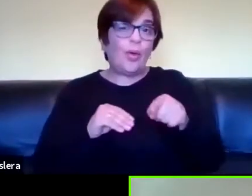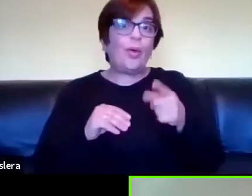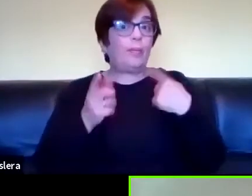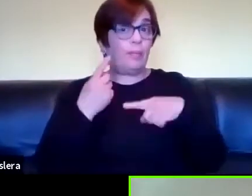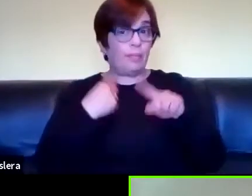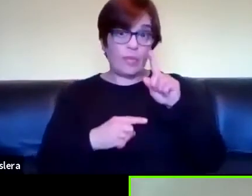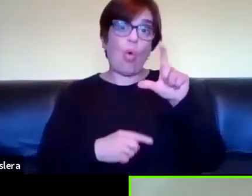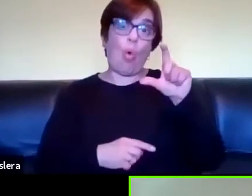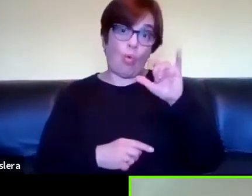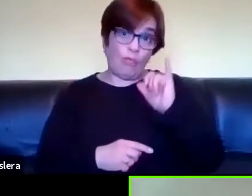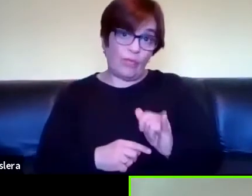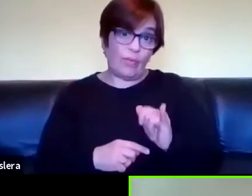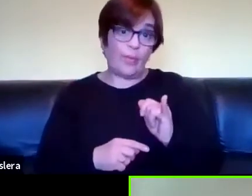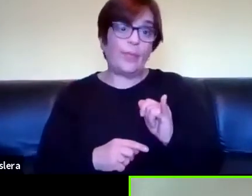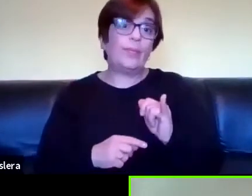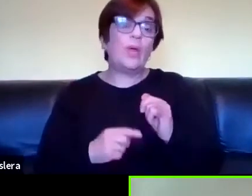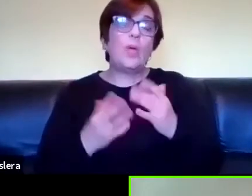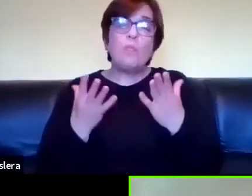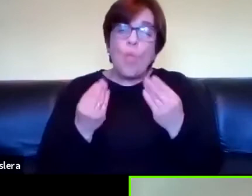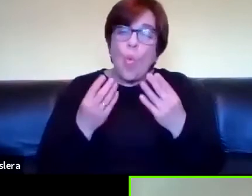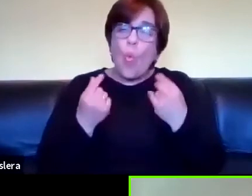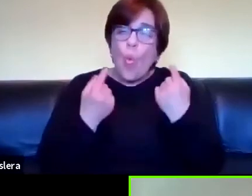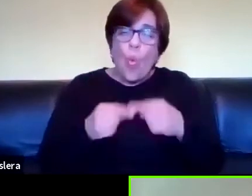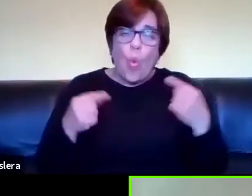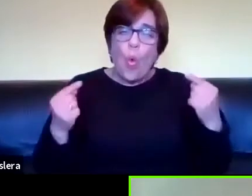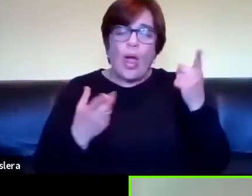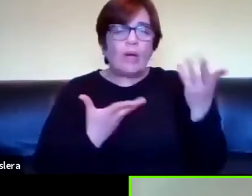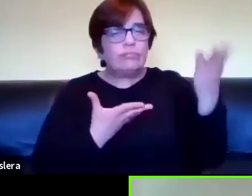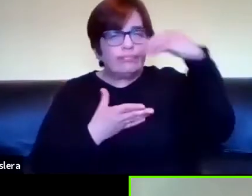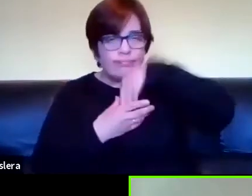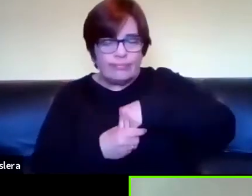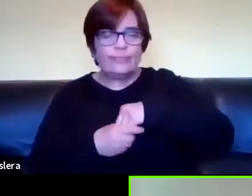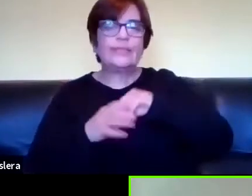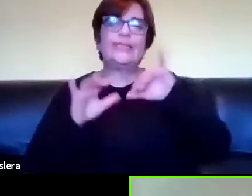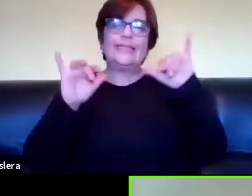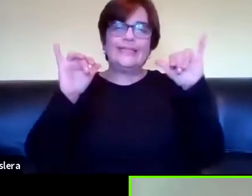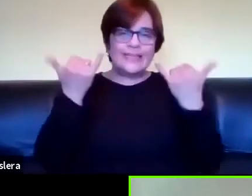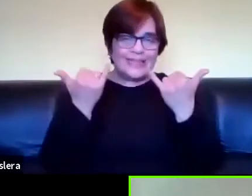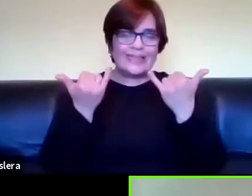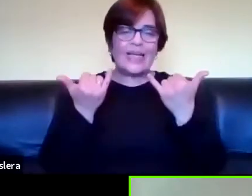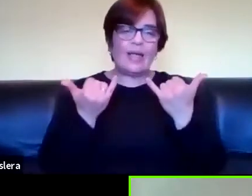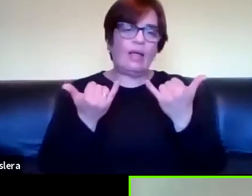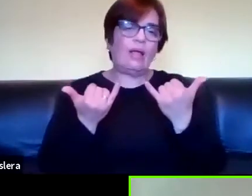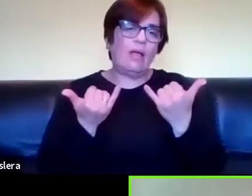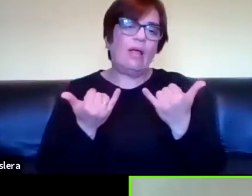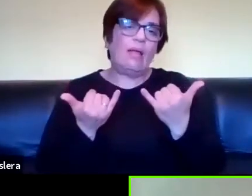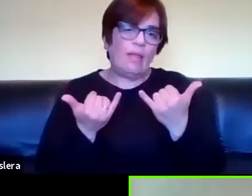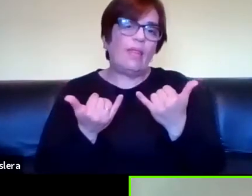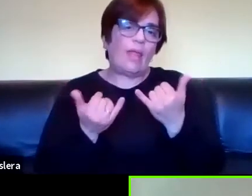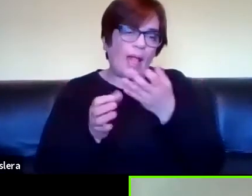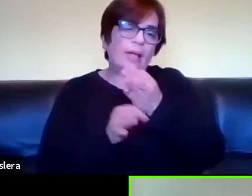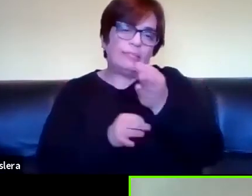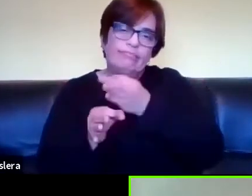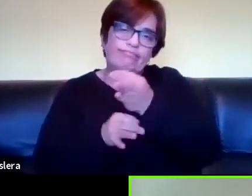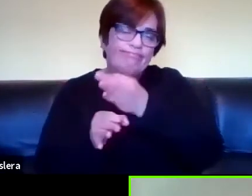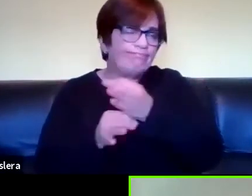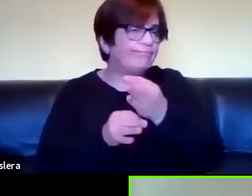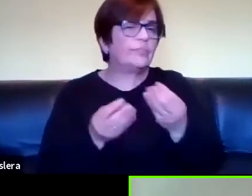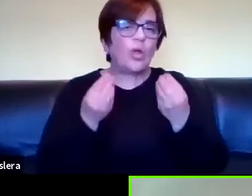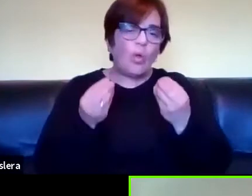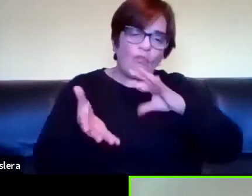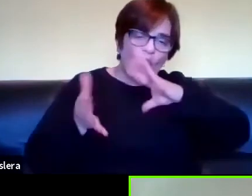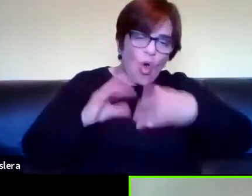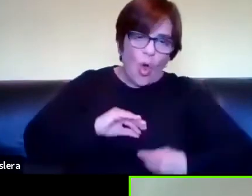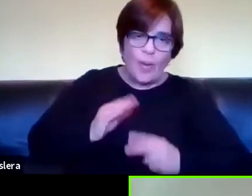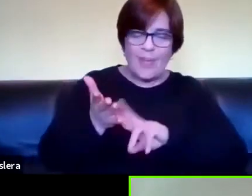evidentemente muchísimo de todo esto se está incorporando se incorporó en la enseñanza de cómo traducir